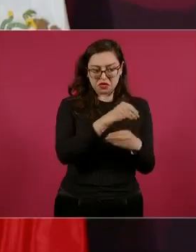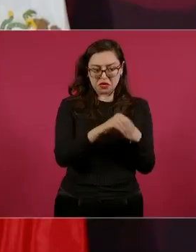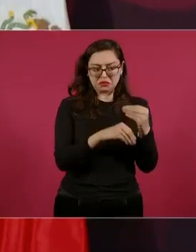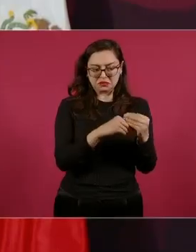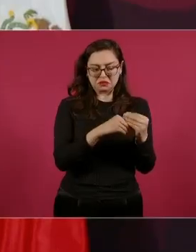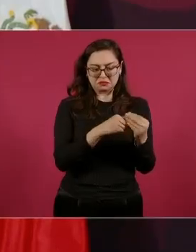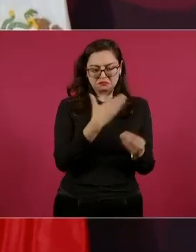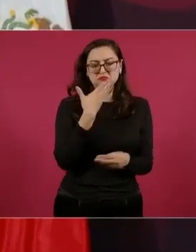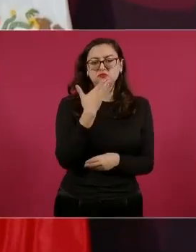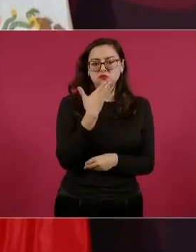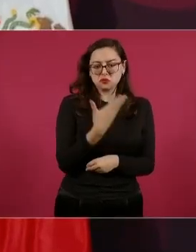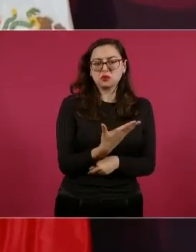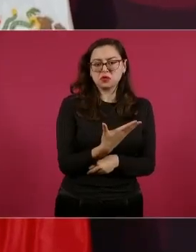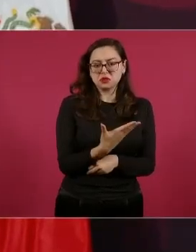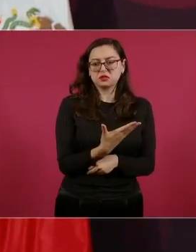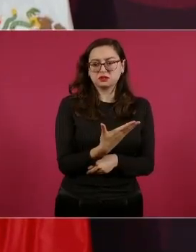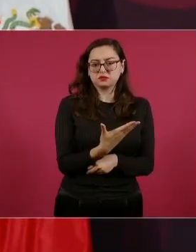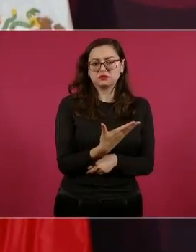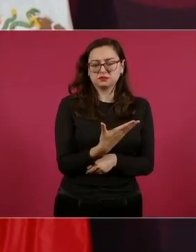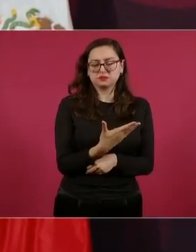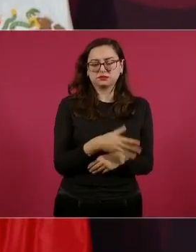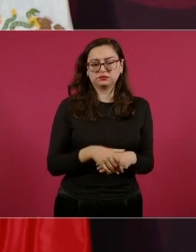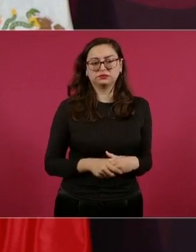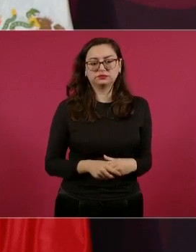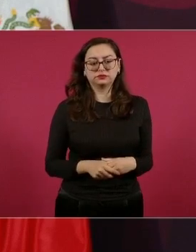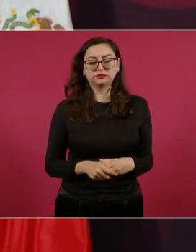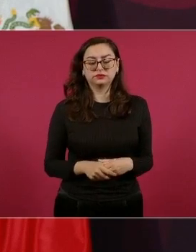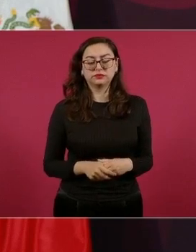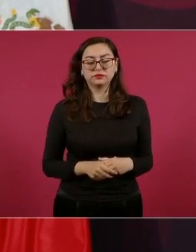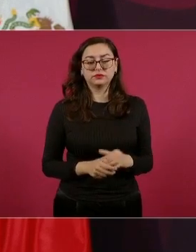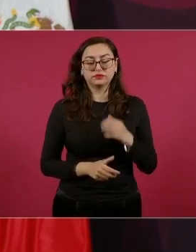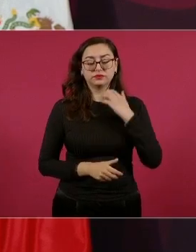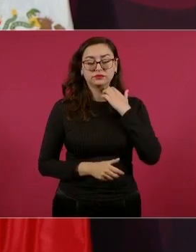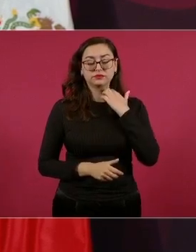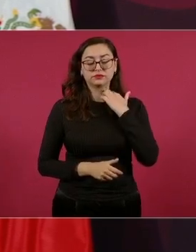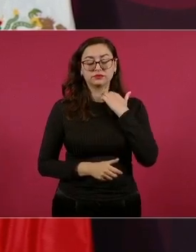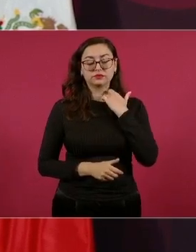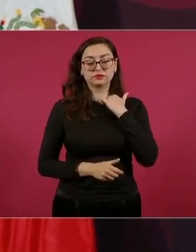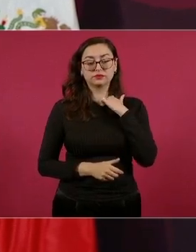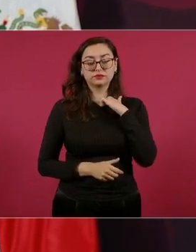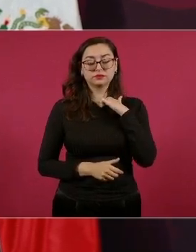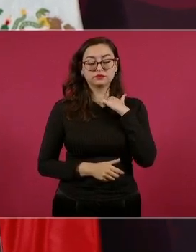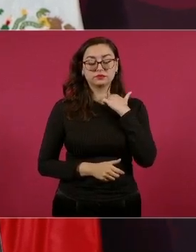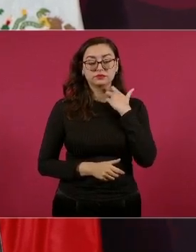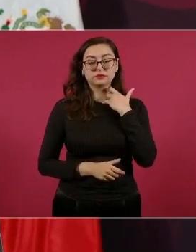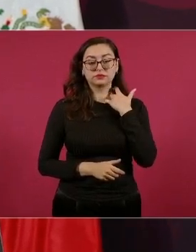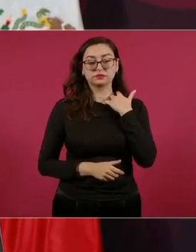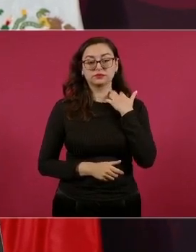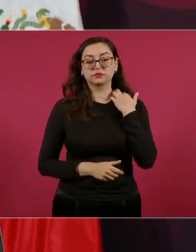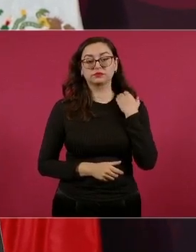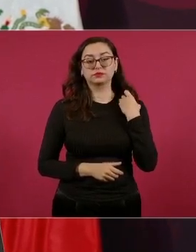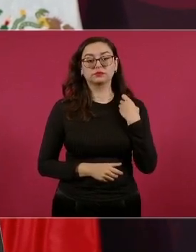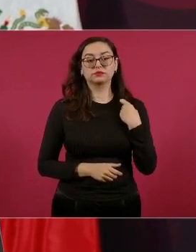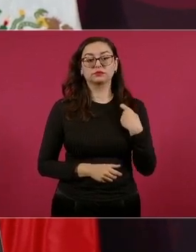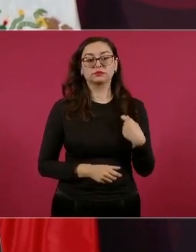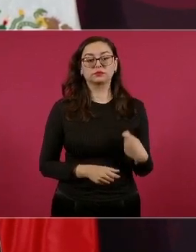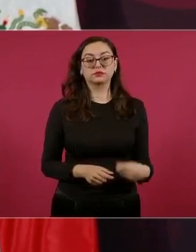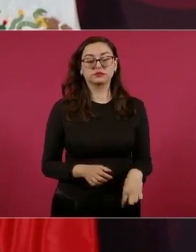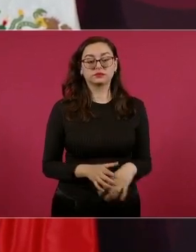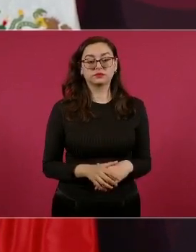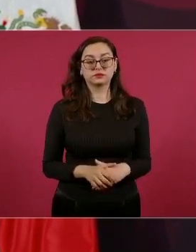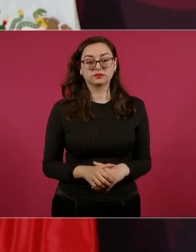termino ya el diálogo con ustedes